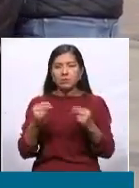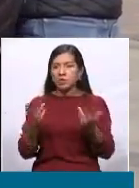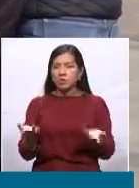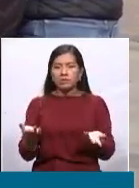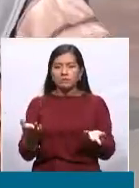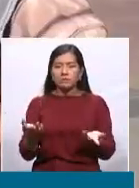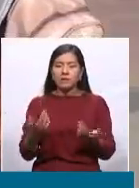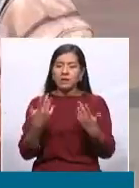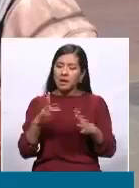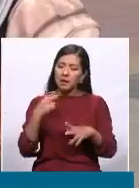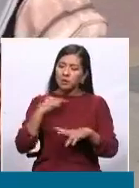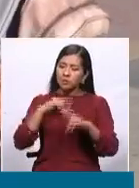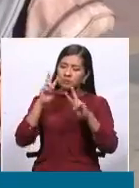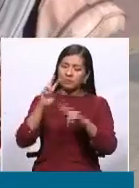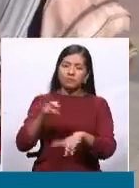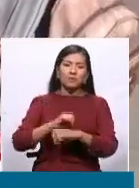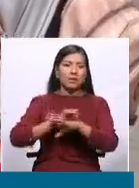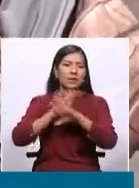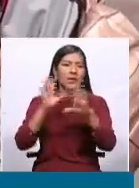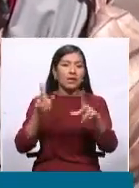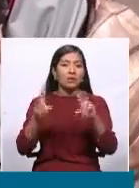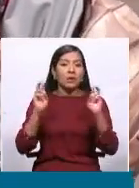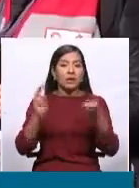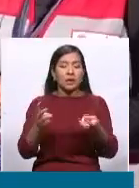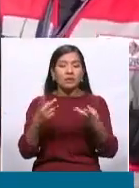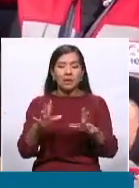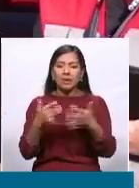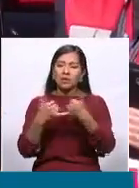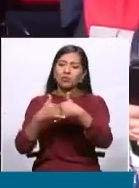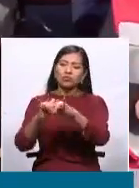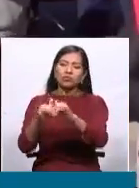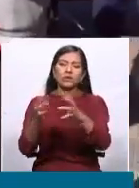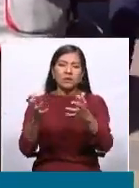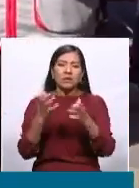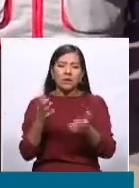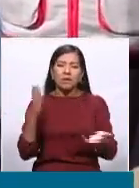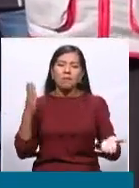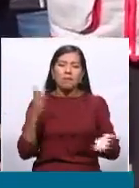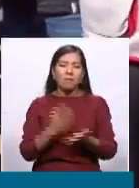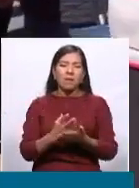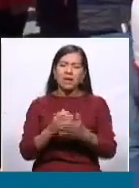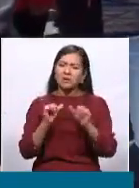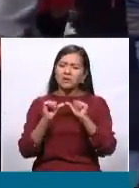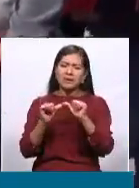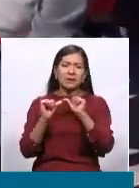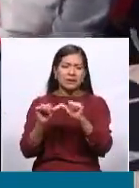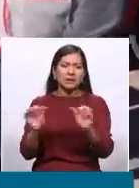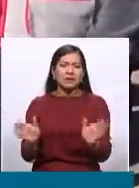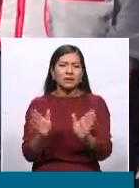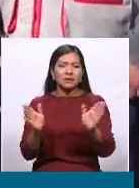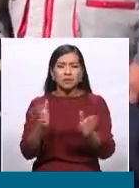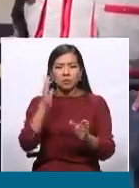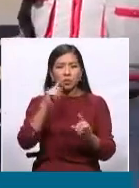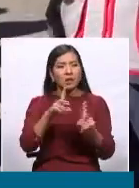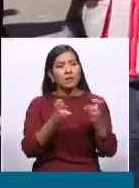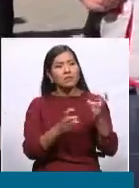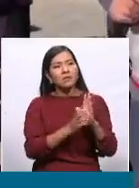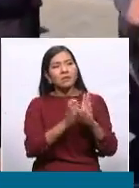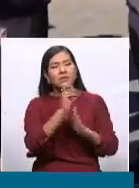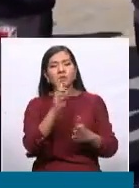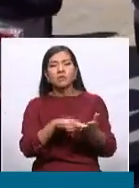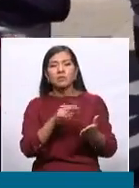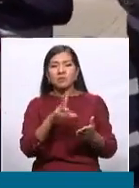tema, principalmente de querer alargar un par con el supuesto pretexto del censo 2023,